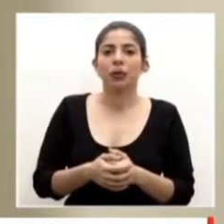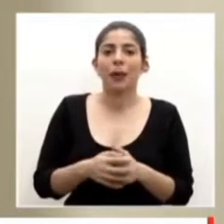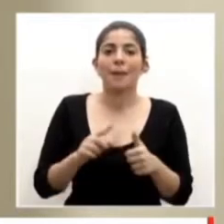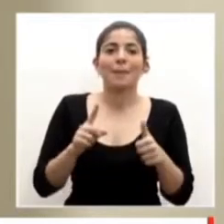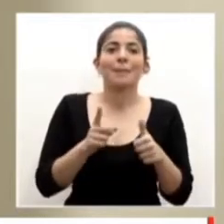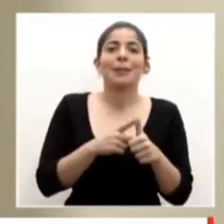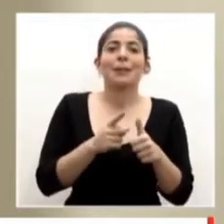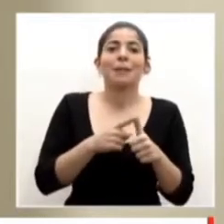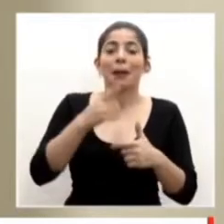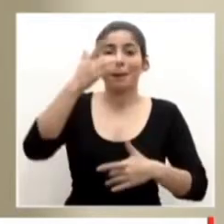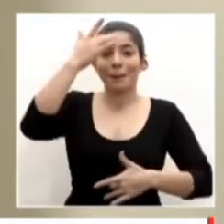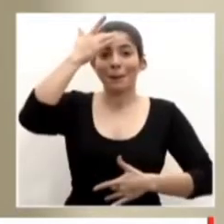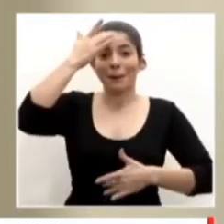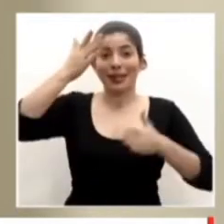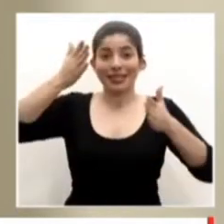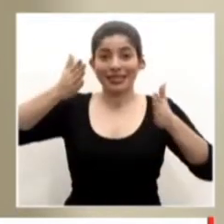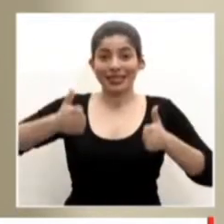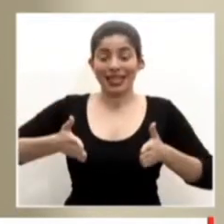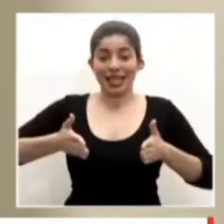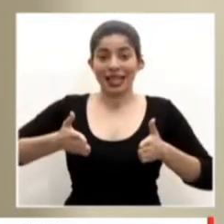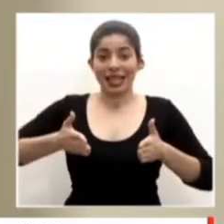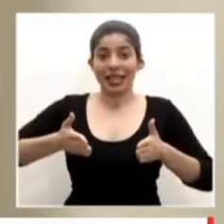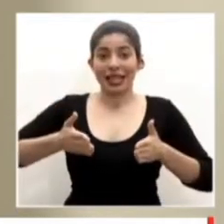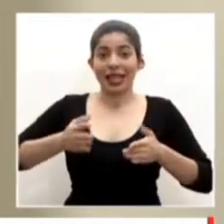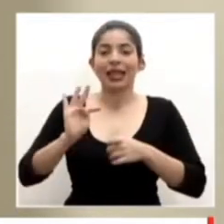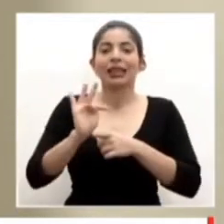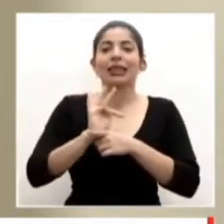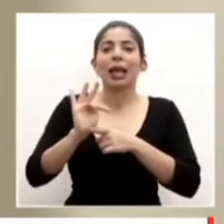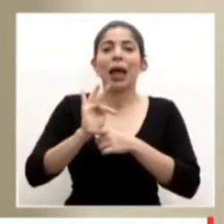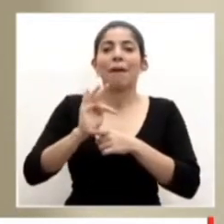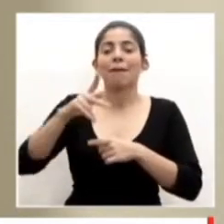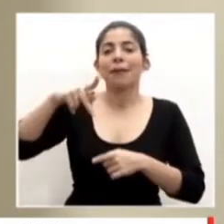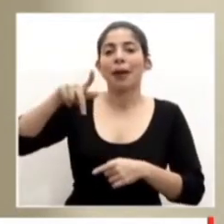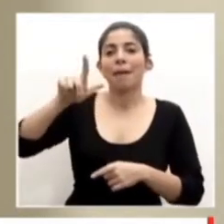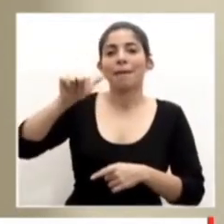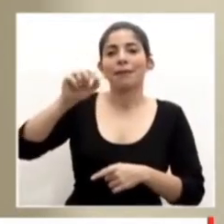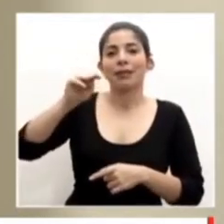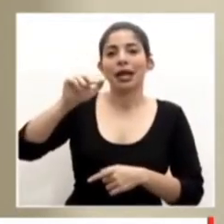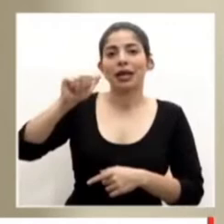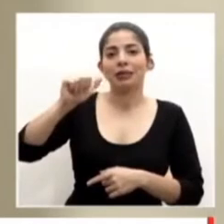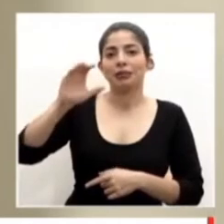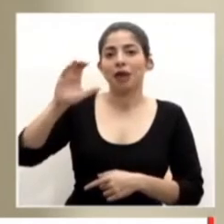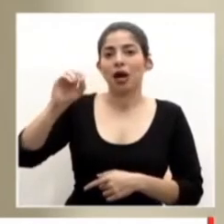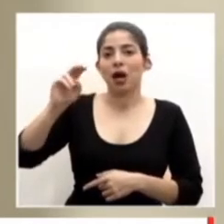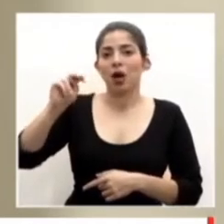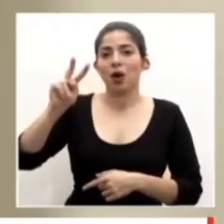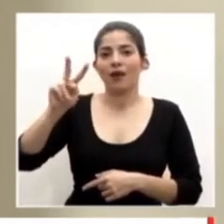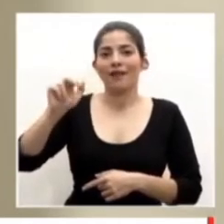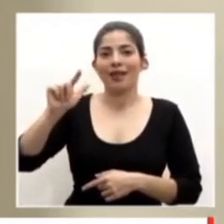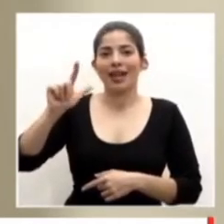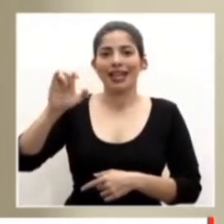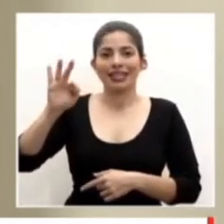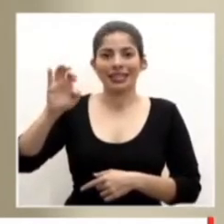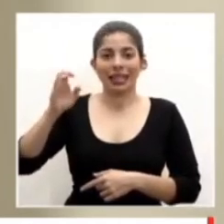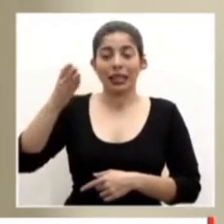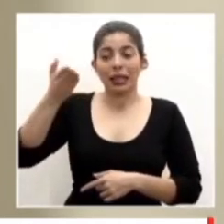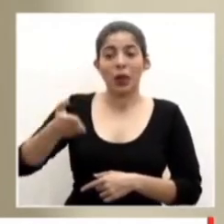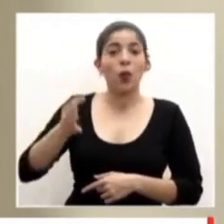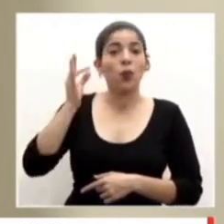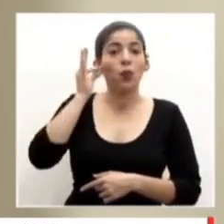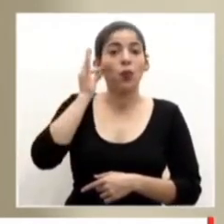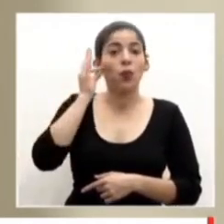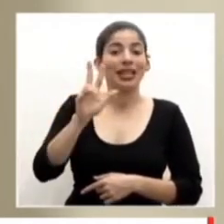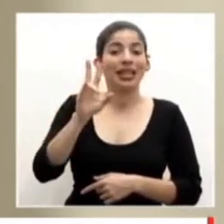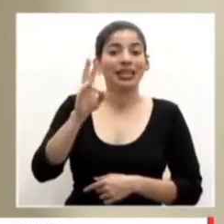primer paciente con esta terapia de plasma convalesciente. Es una mujer de 37 años